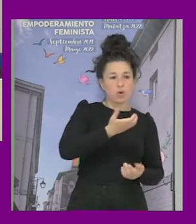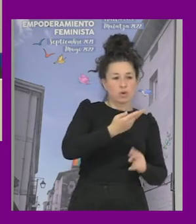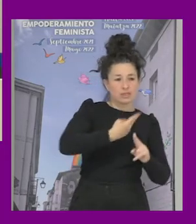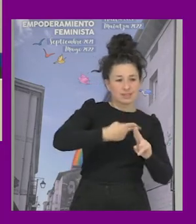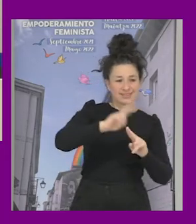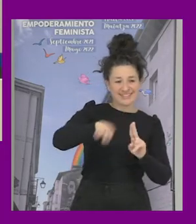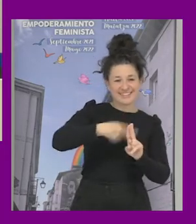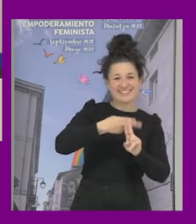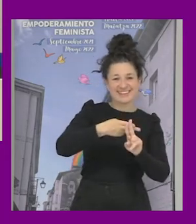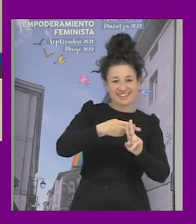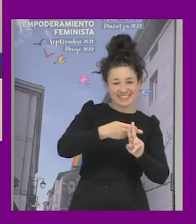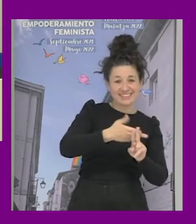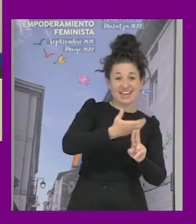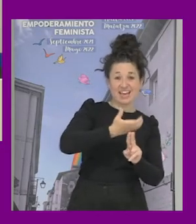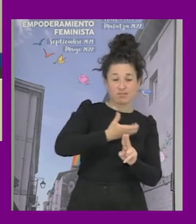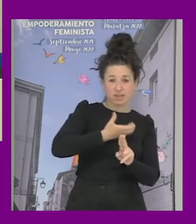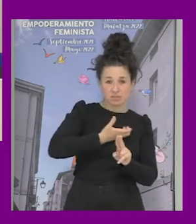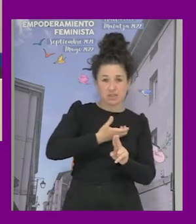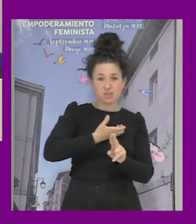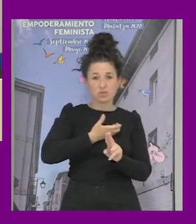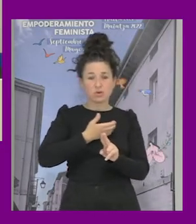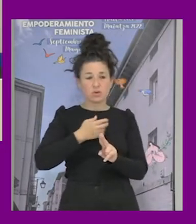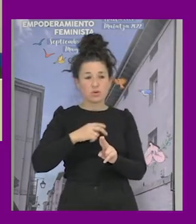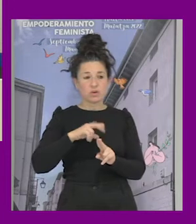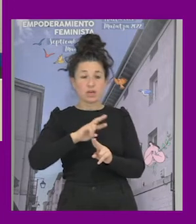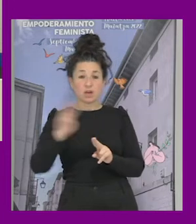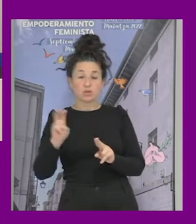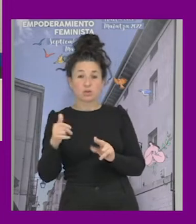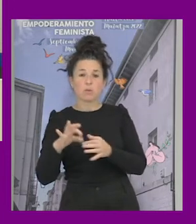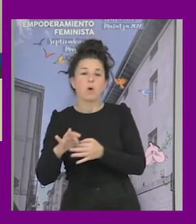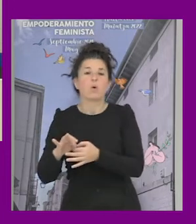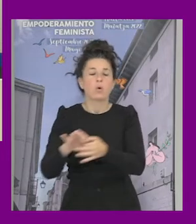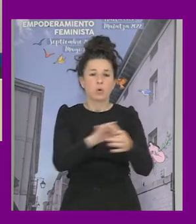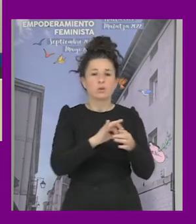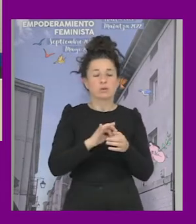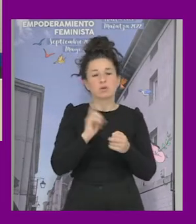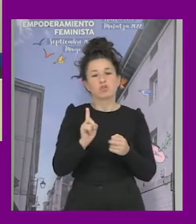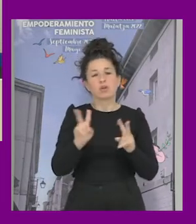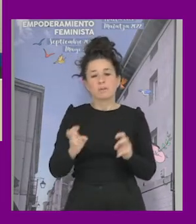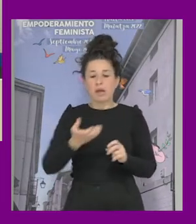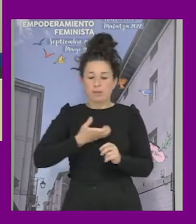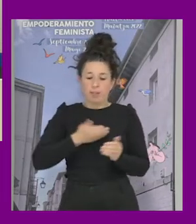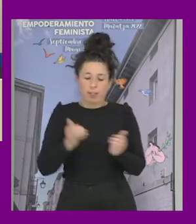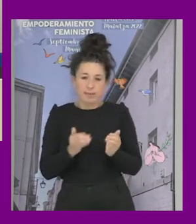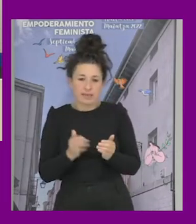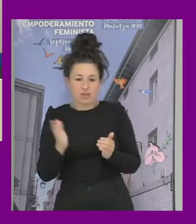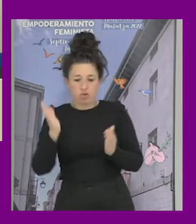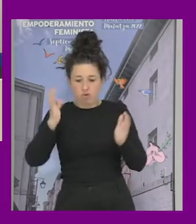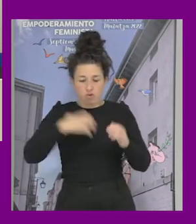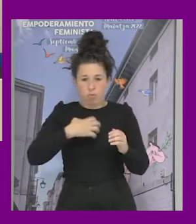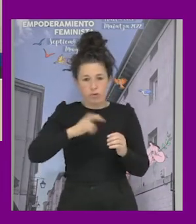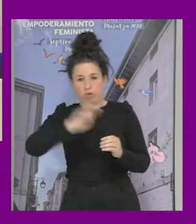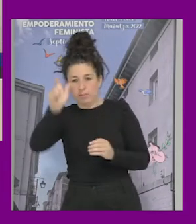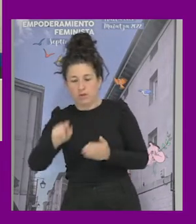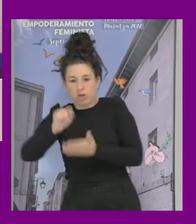han también juntado estas políticas por tanto no es solo un tema de estoy en un ayuntamiento muy pequeño donde no tengo margen para contratar a nadie